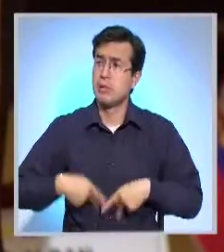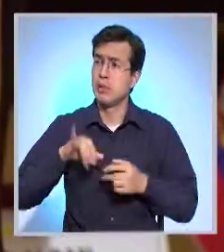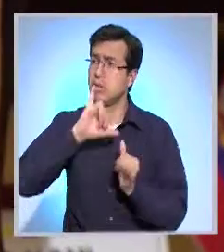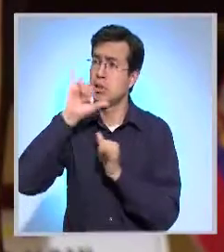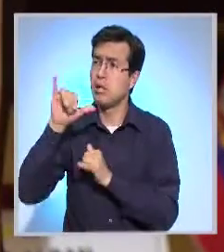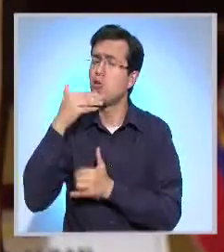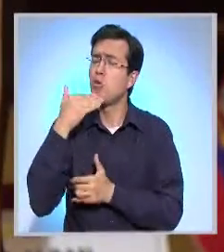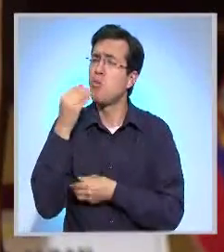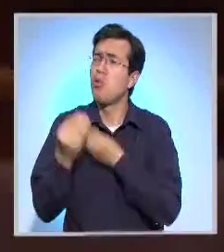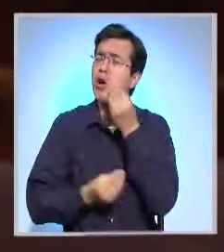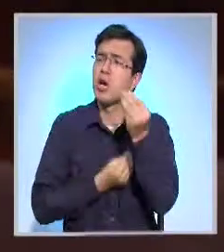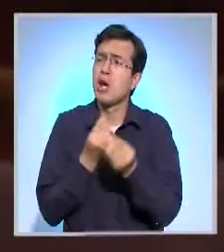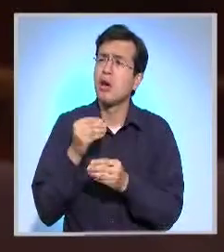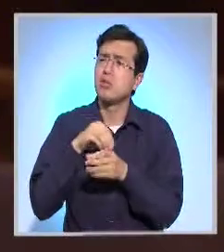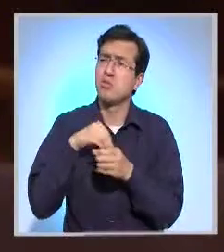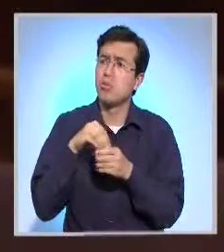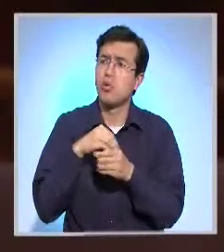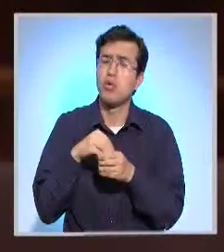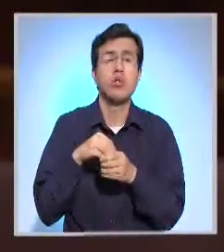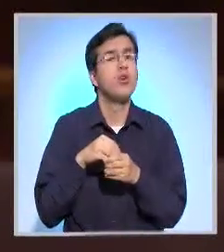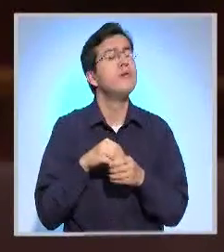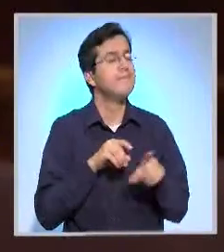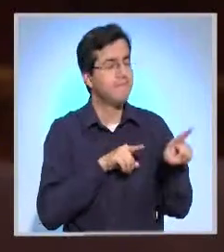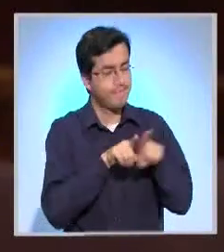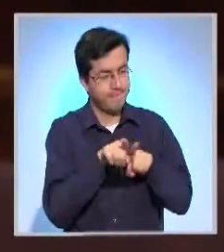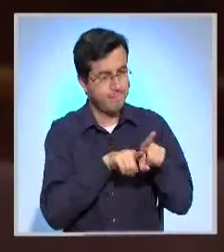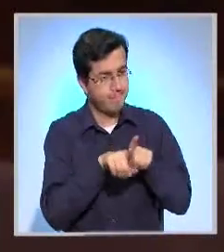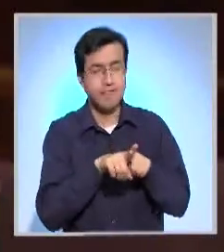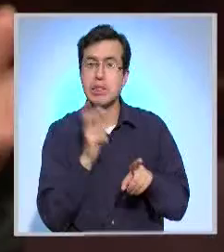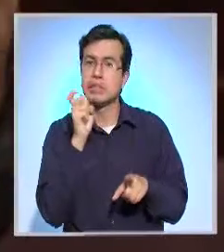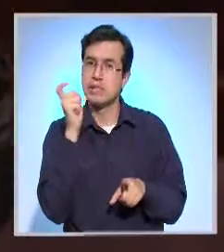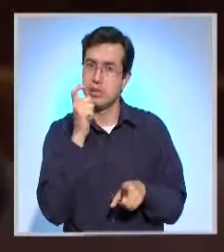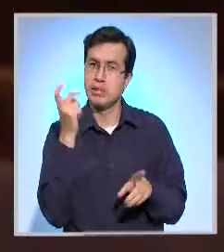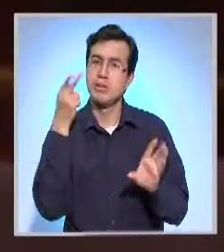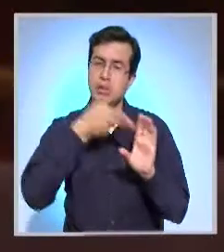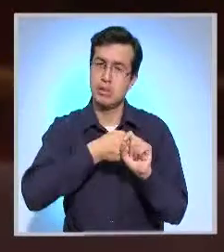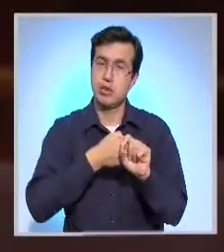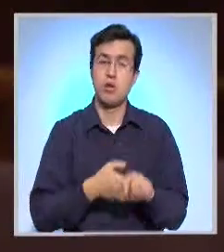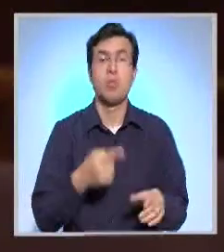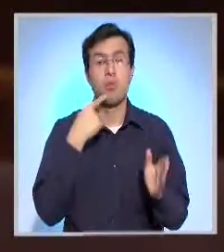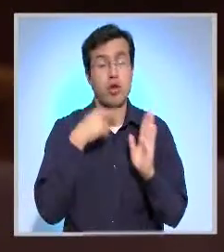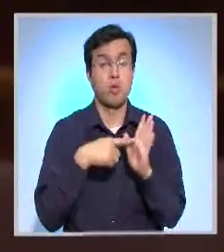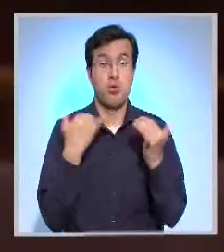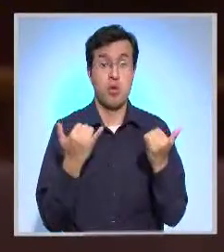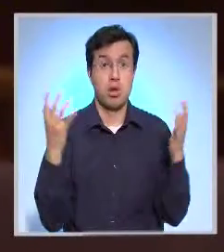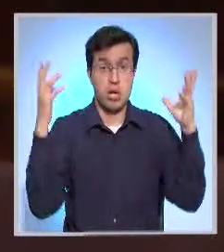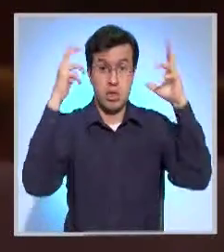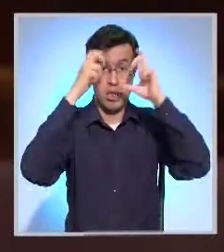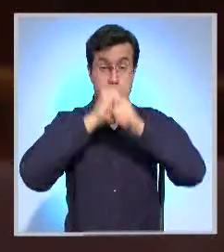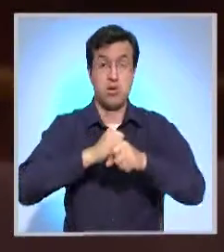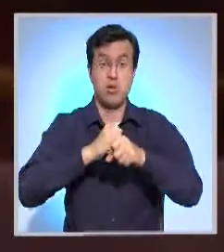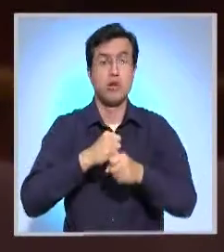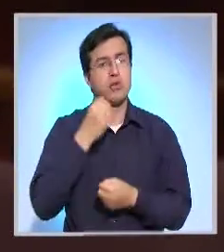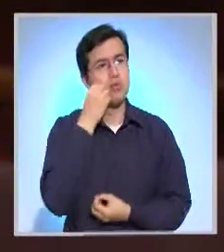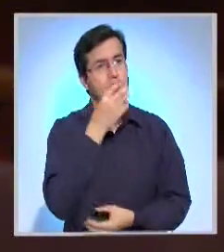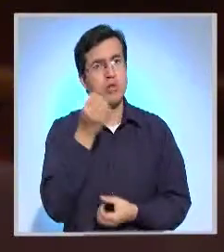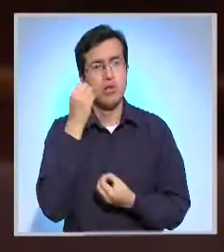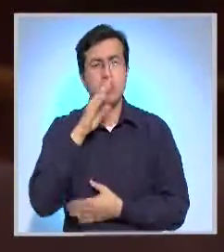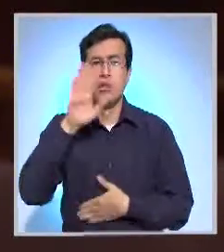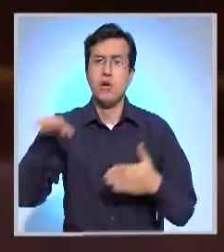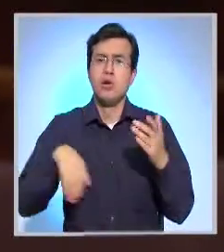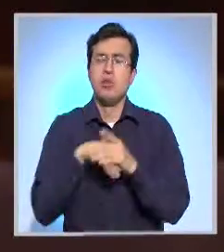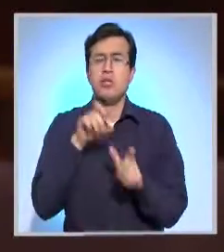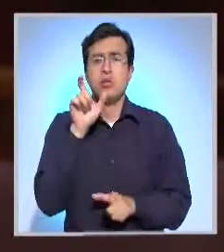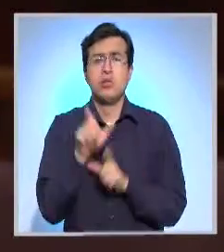a estos fondos? Bueno, de hecho es un concurso, tienen que participar, efectivamente esta noche vamos a tener una socialización con los